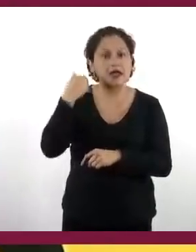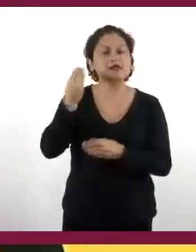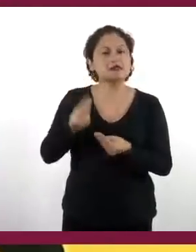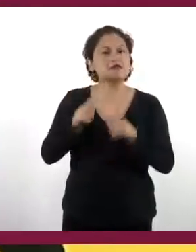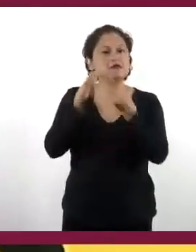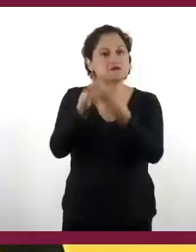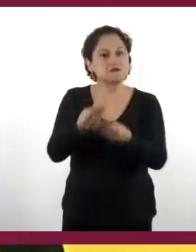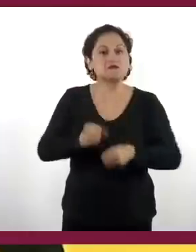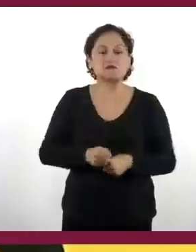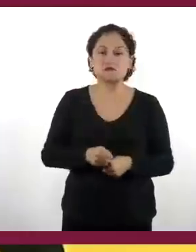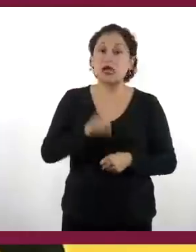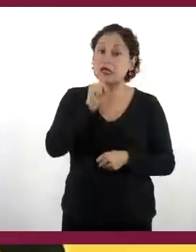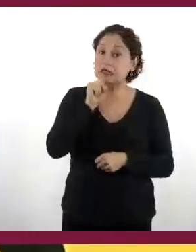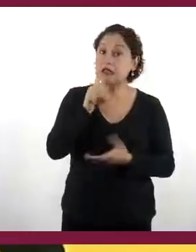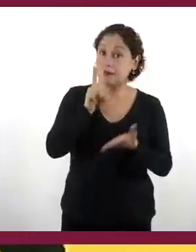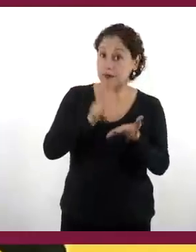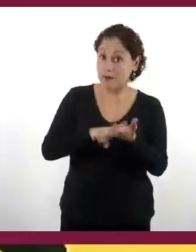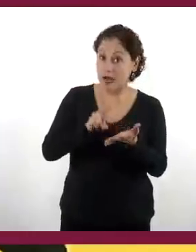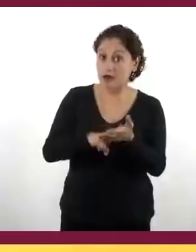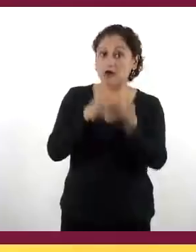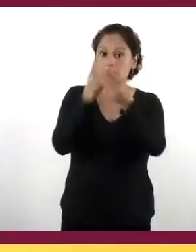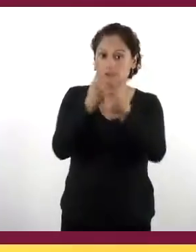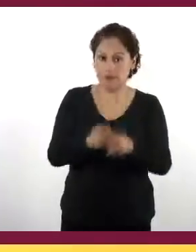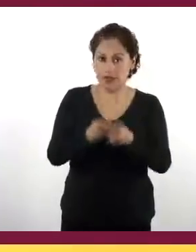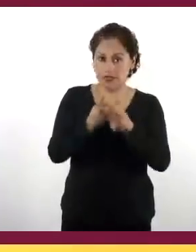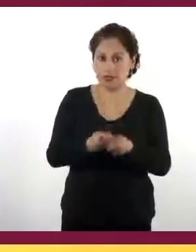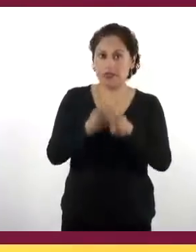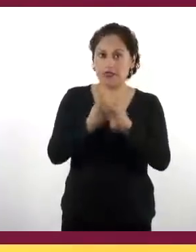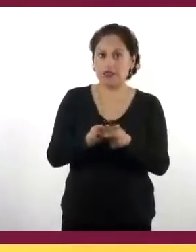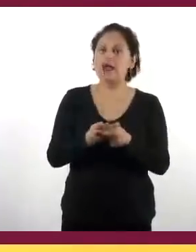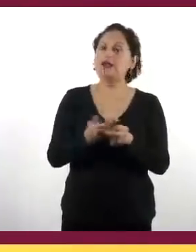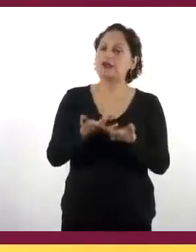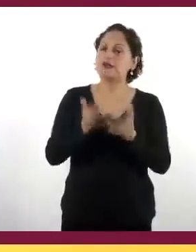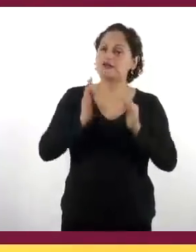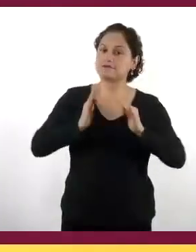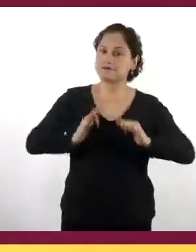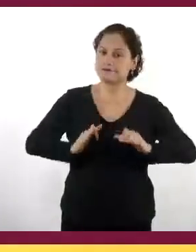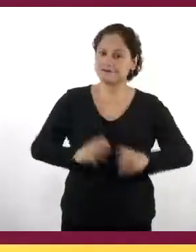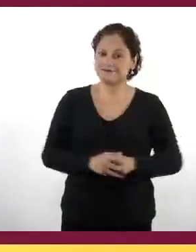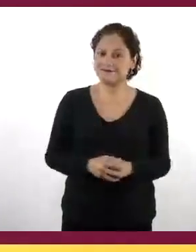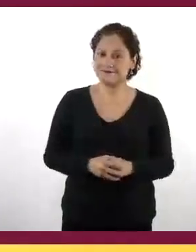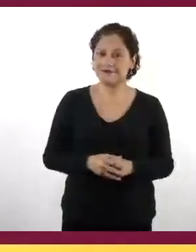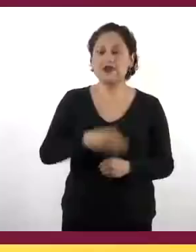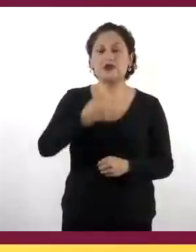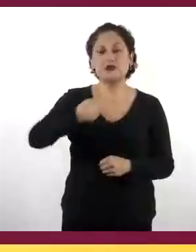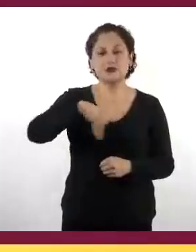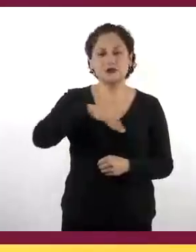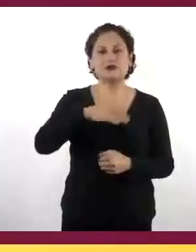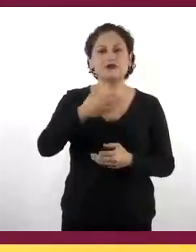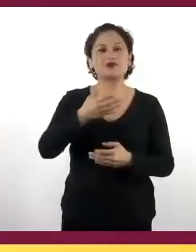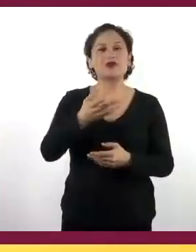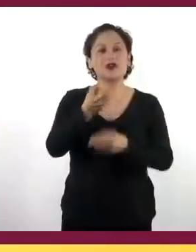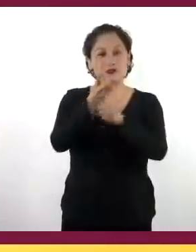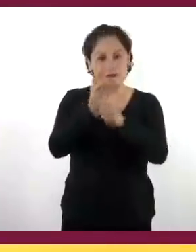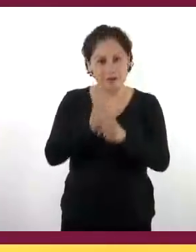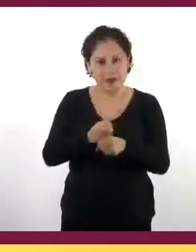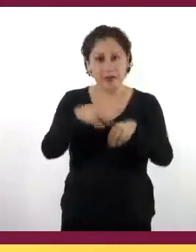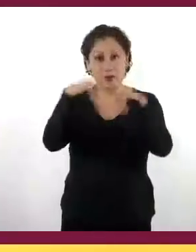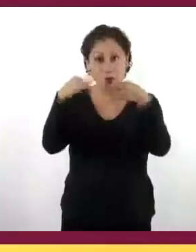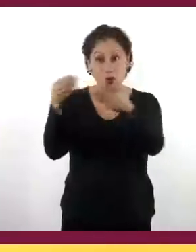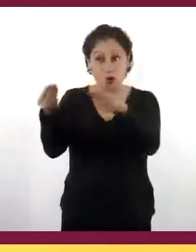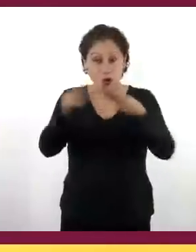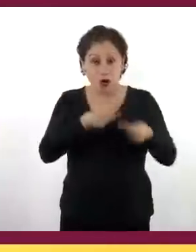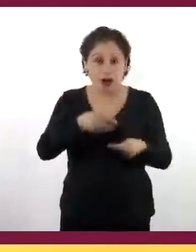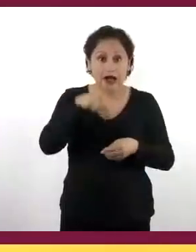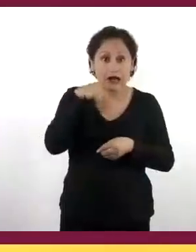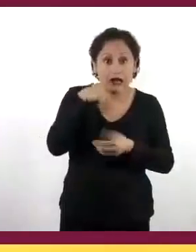valores como la paciencia y la tolerancia. Antes de iniciar, las y los invitamos a tener a la mano un lápiz y